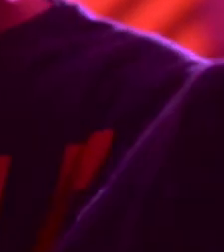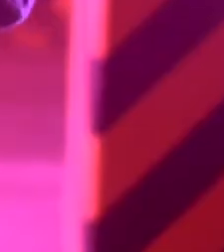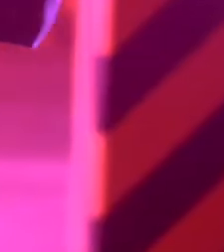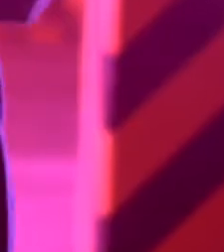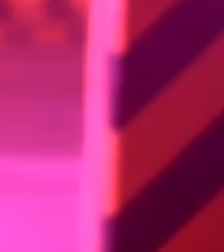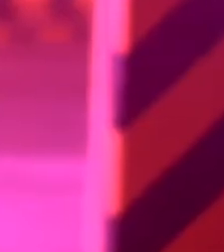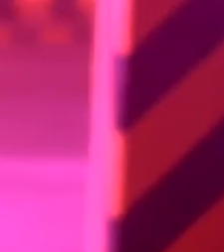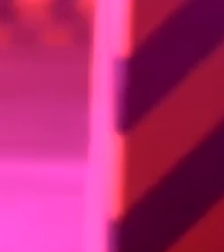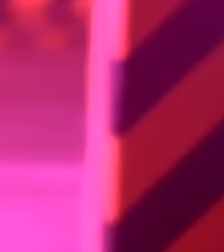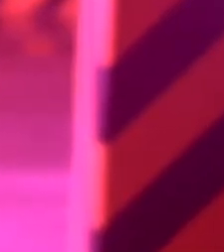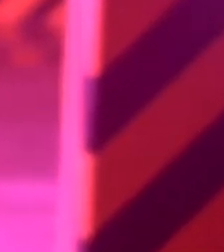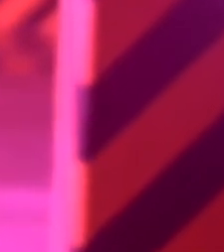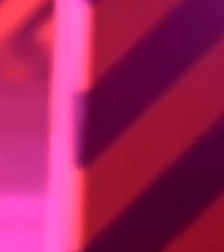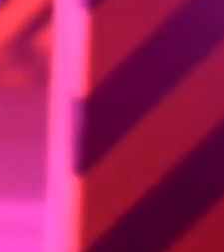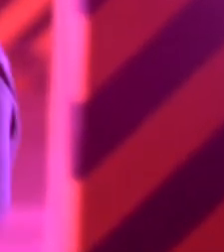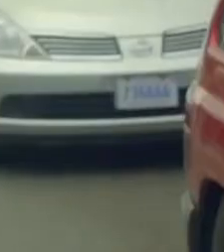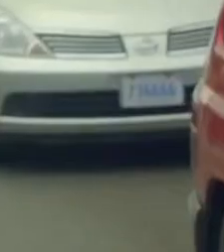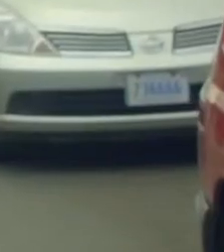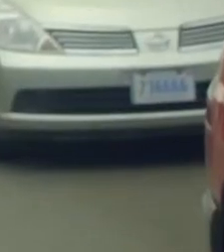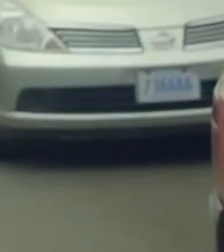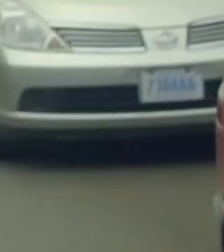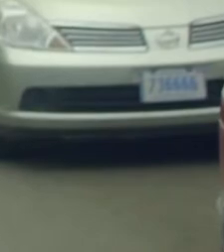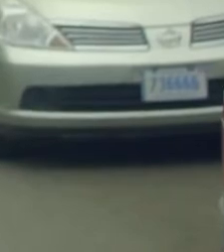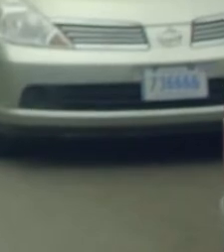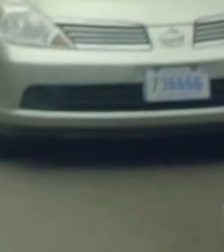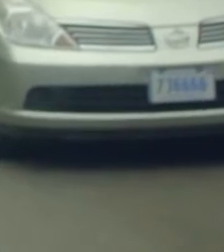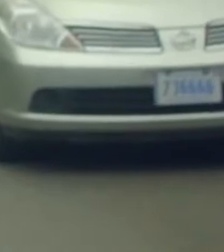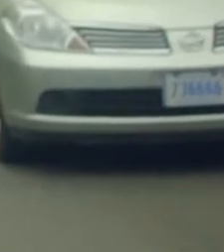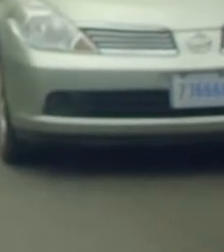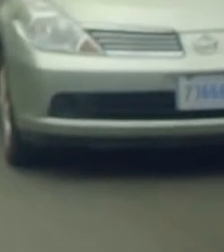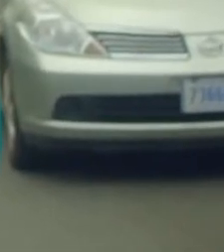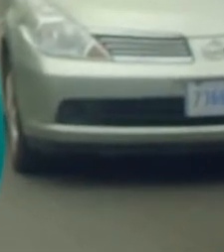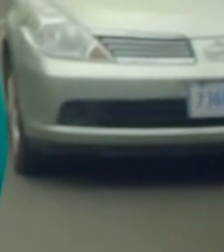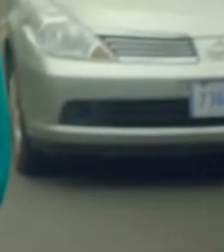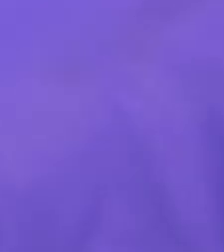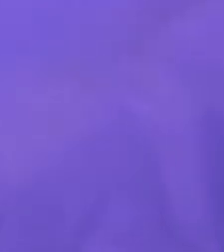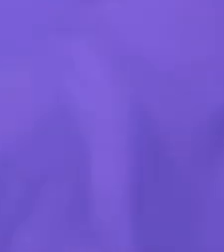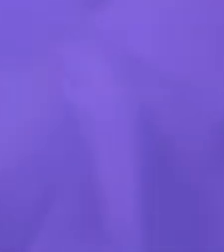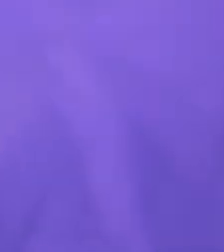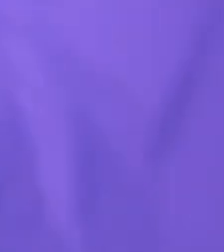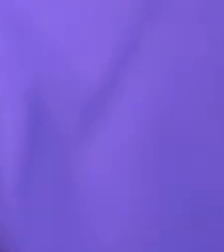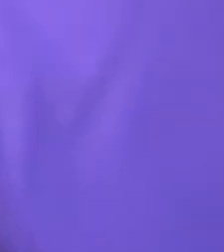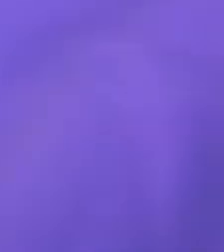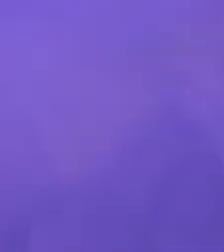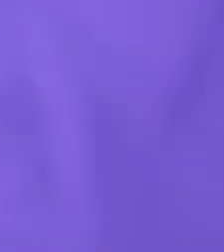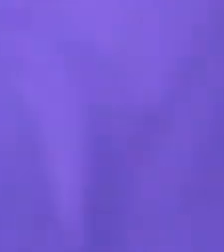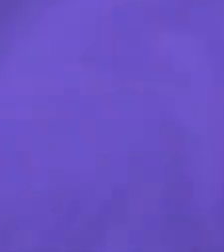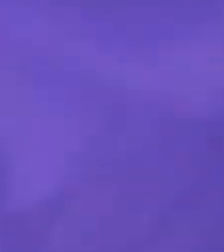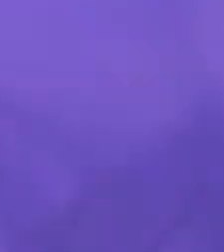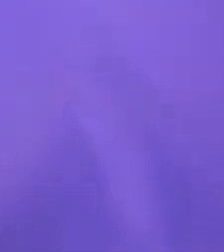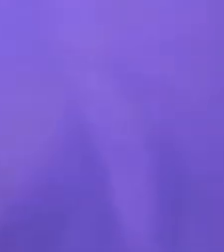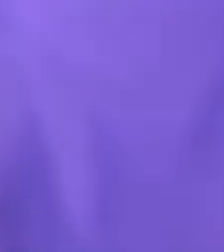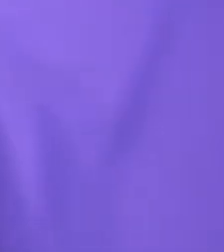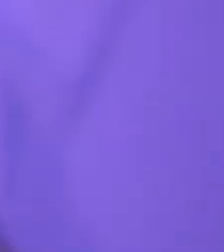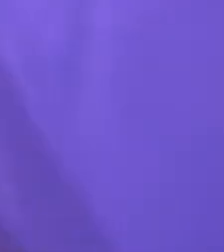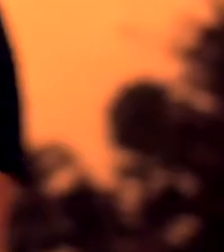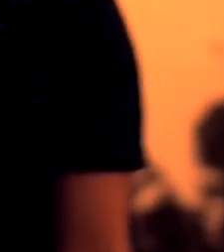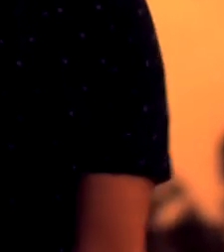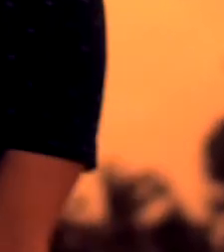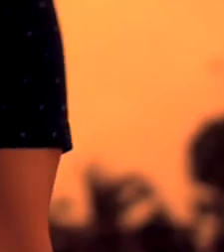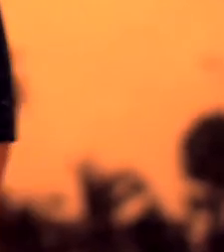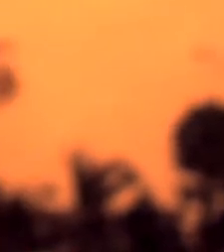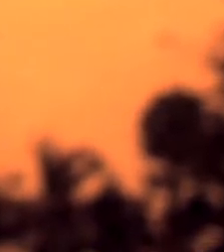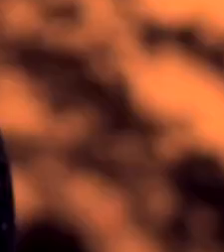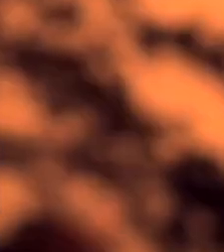Alcohol en gel y creerse el papel de toc. En la calle, distancia y mascarilla. En casa, meditación con luz de cerilla.